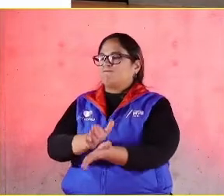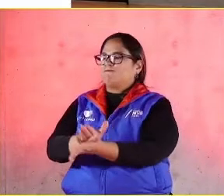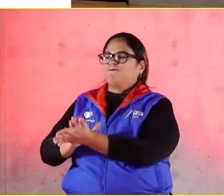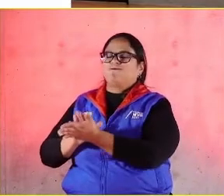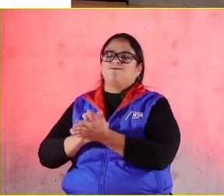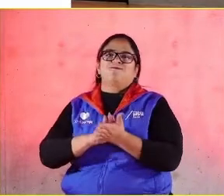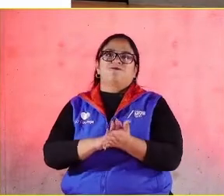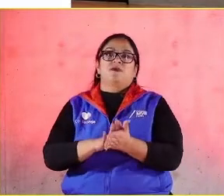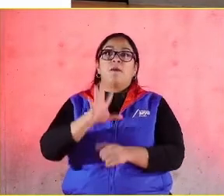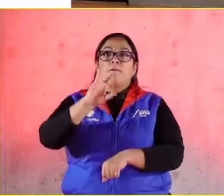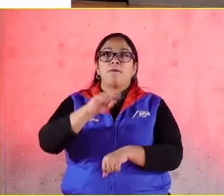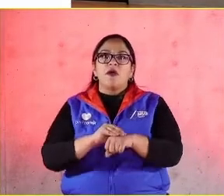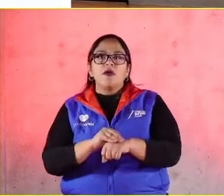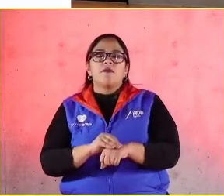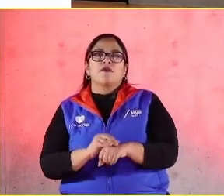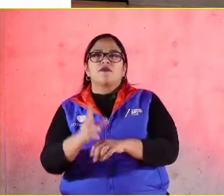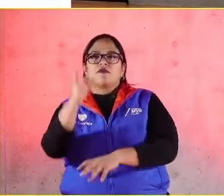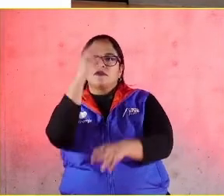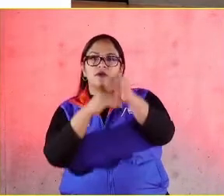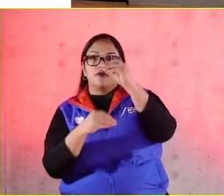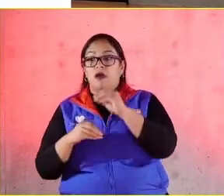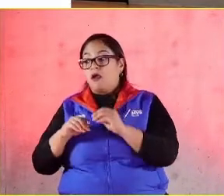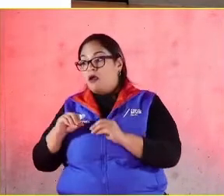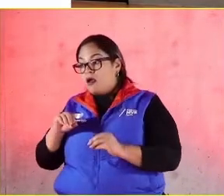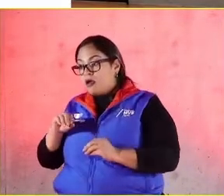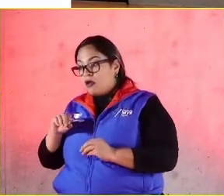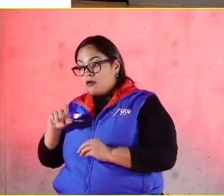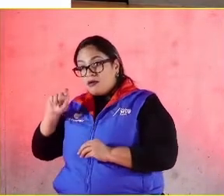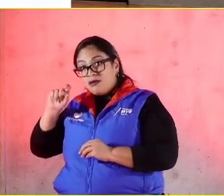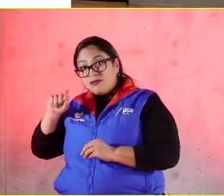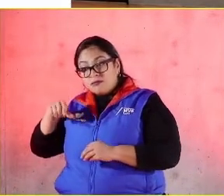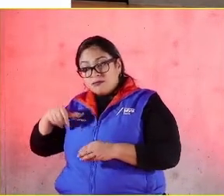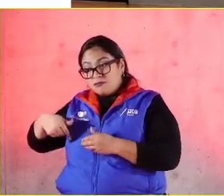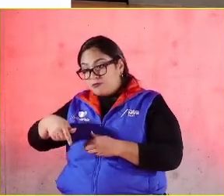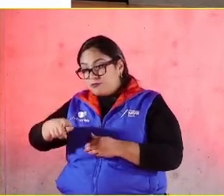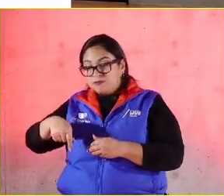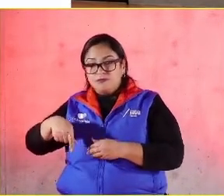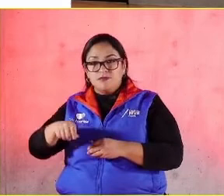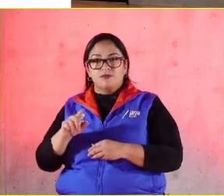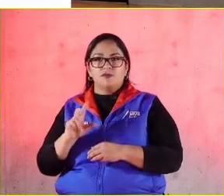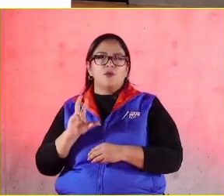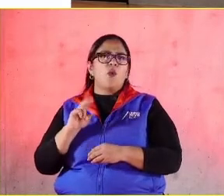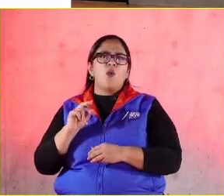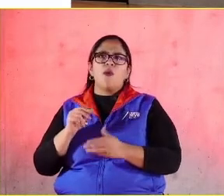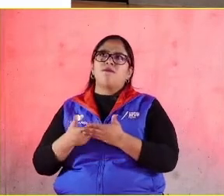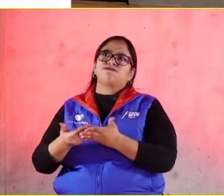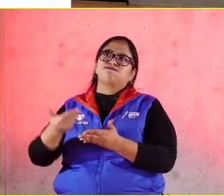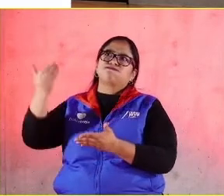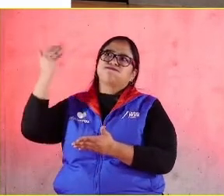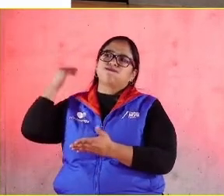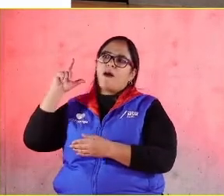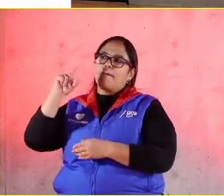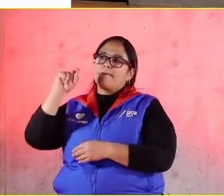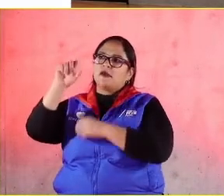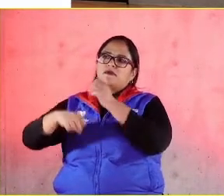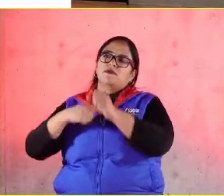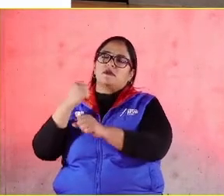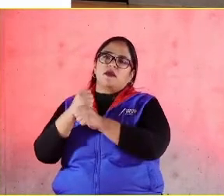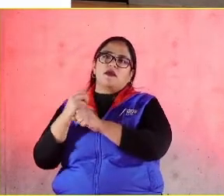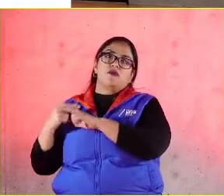aprendizaje y no solo durante estos días, durante estos más de 20 años de trayectoria. Así que